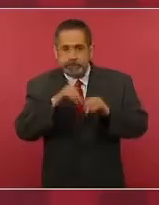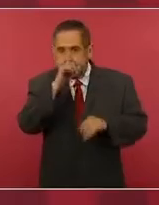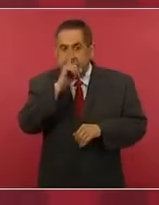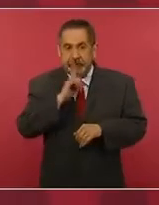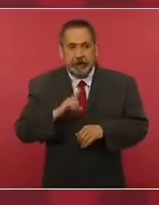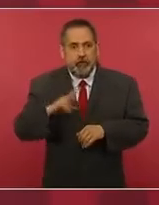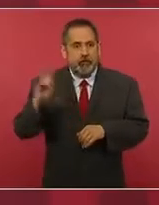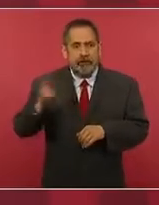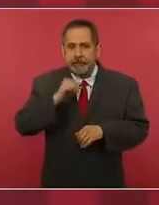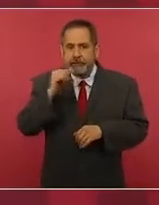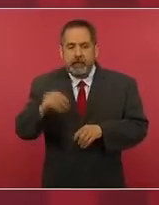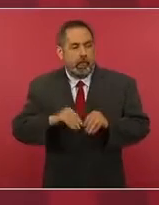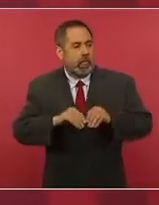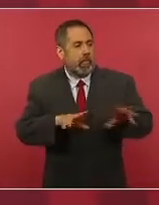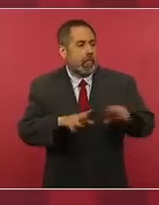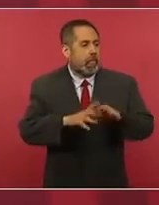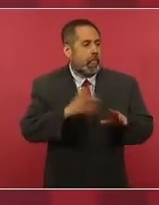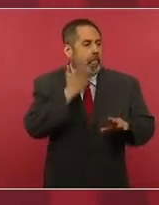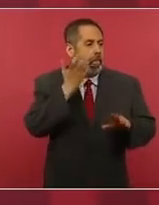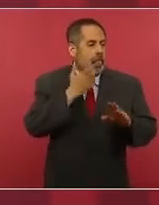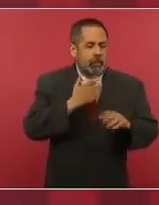¿no? no no